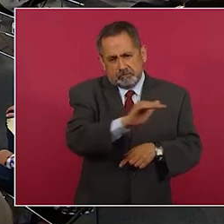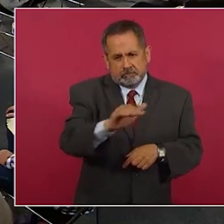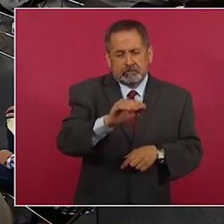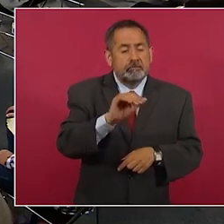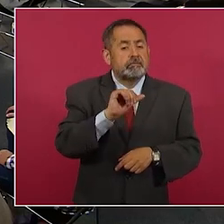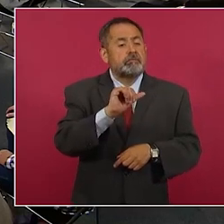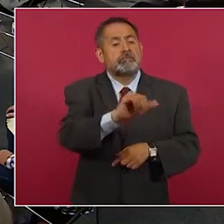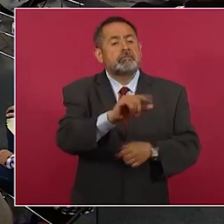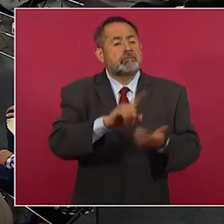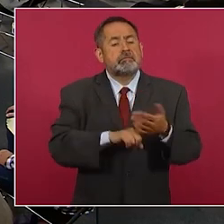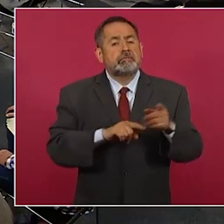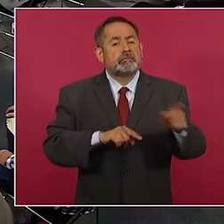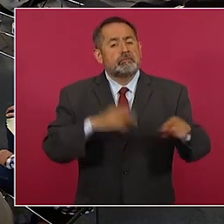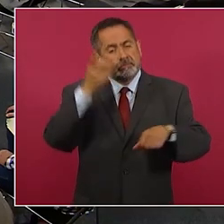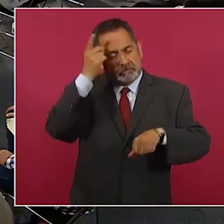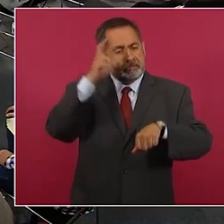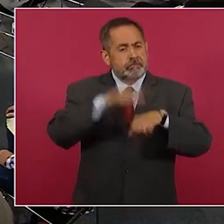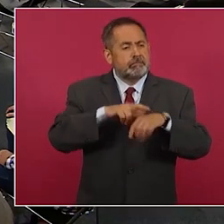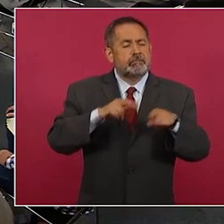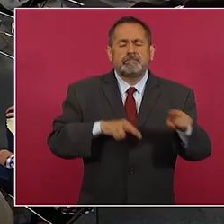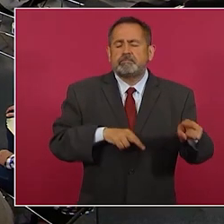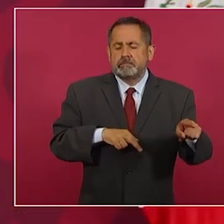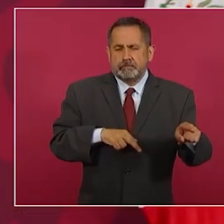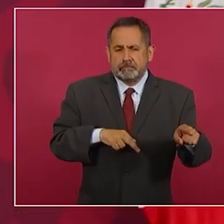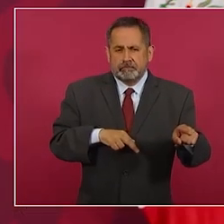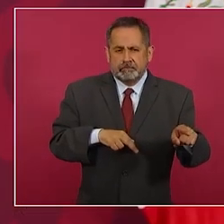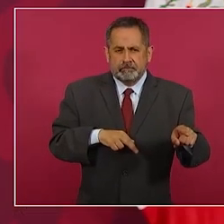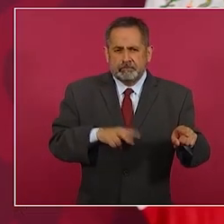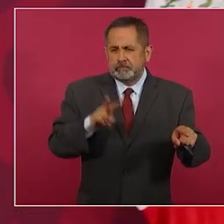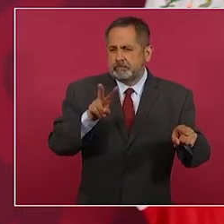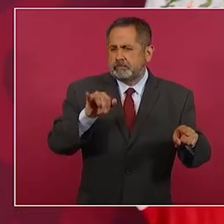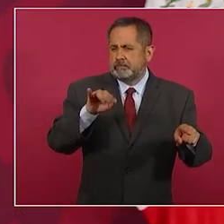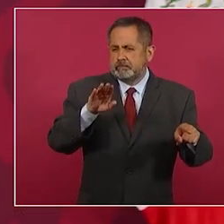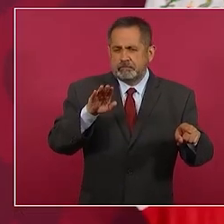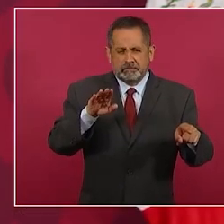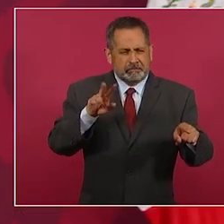al director de viva